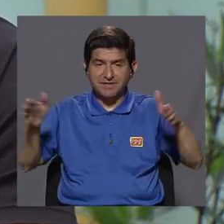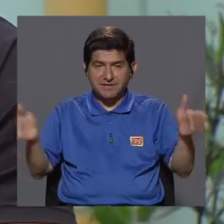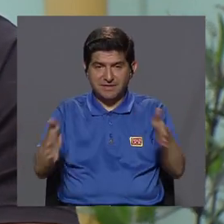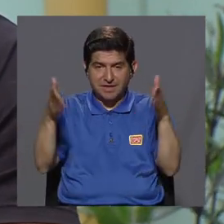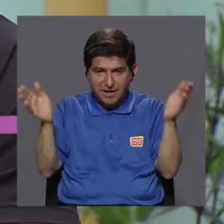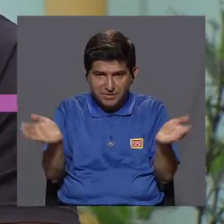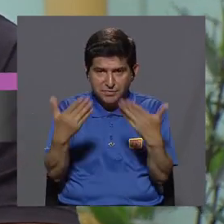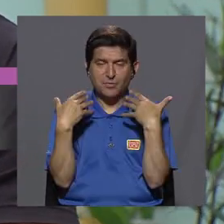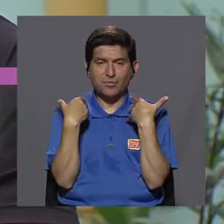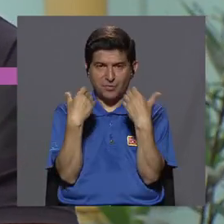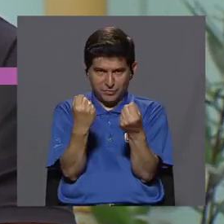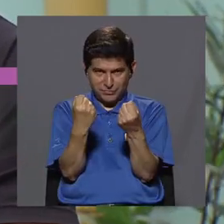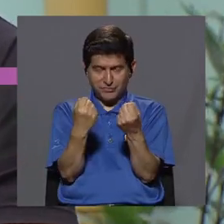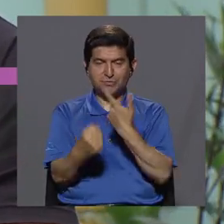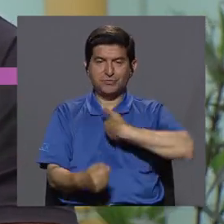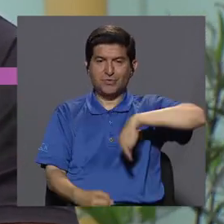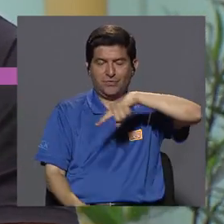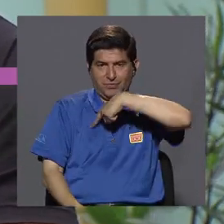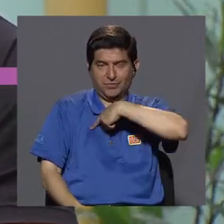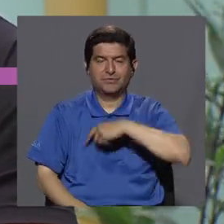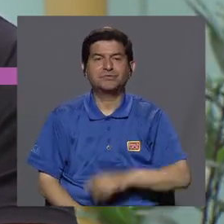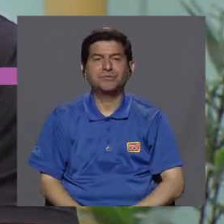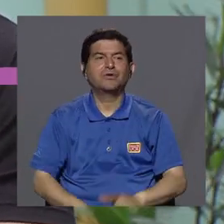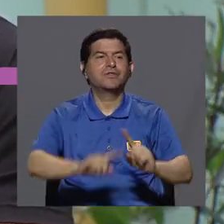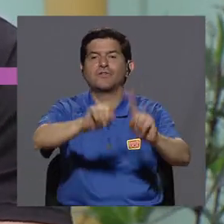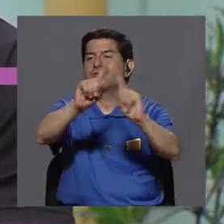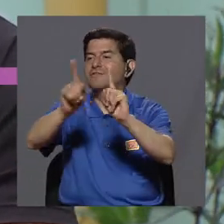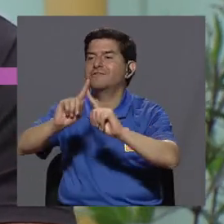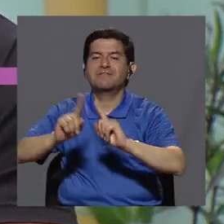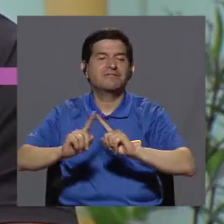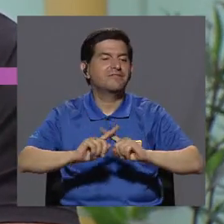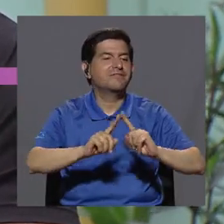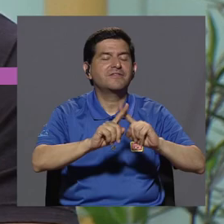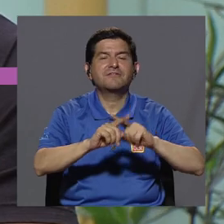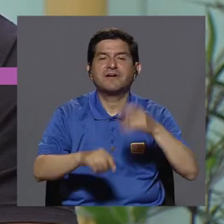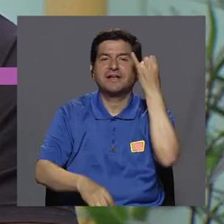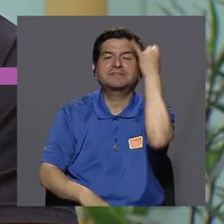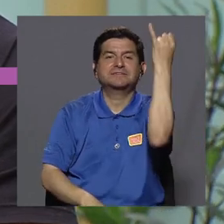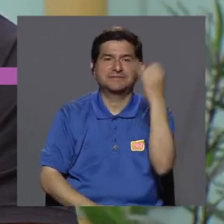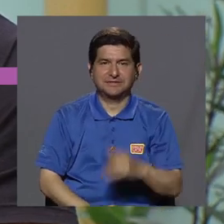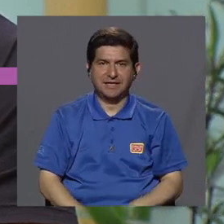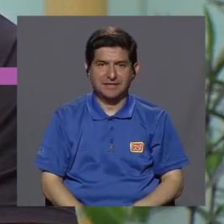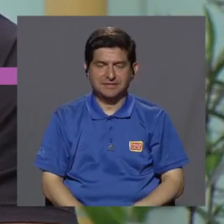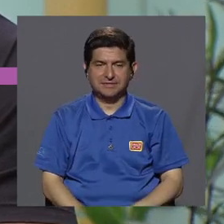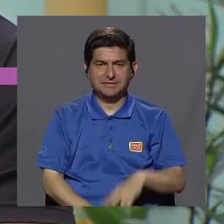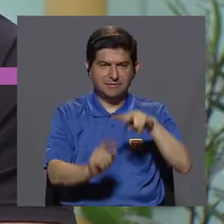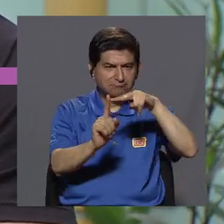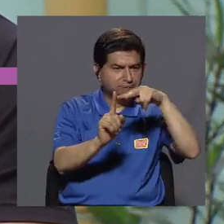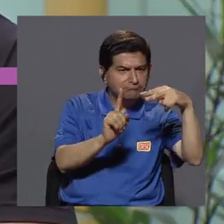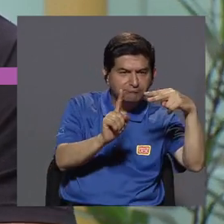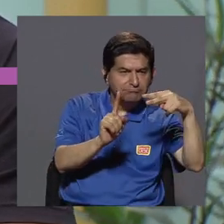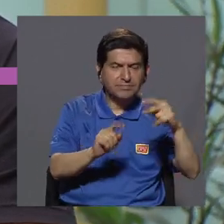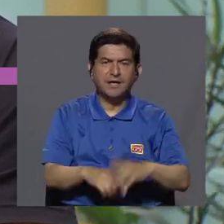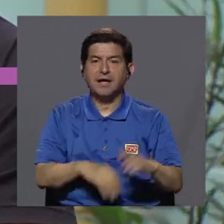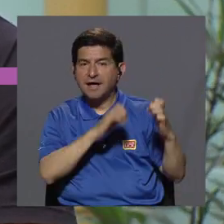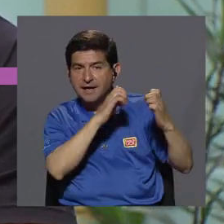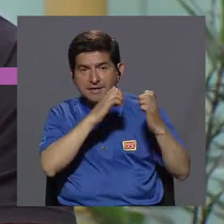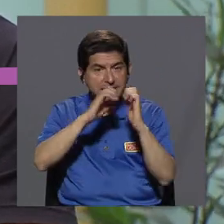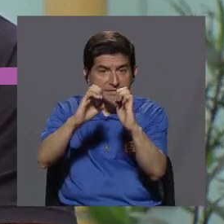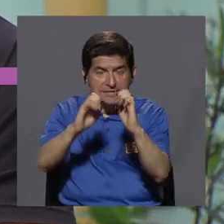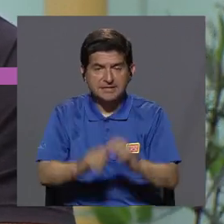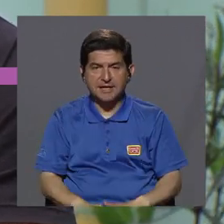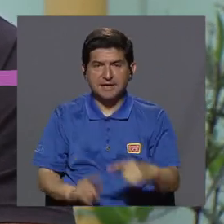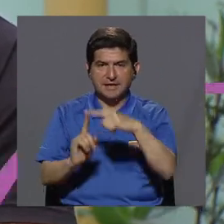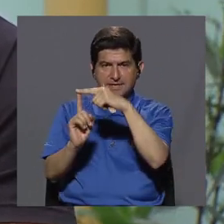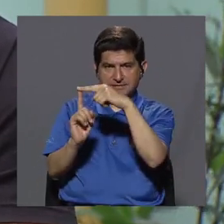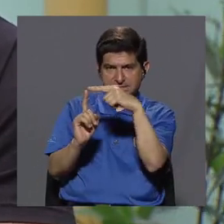promoción de la salud, ¿verdad? Manejamos diferentes, ¿verdad? Y va enfocada más que todo a estrategias